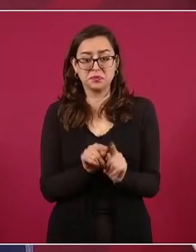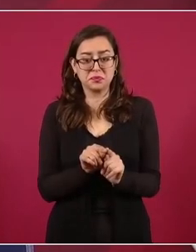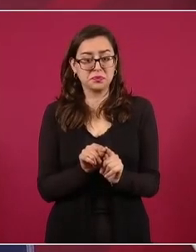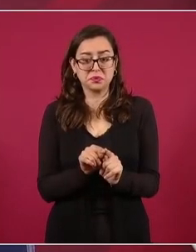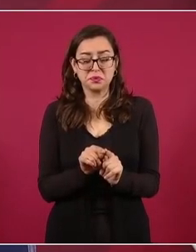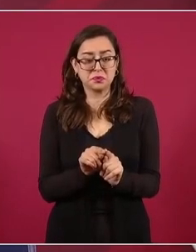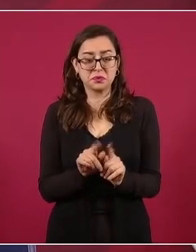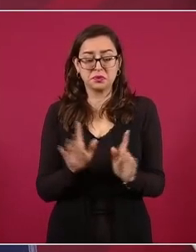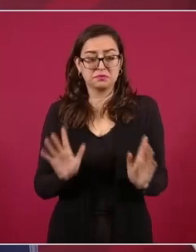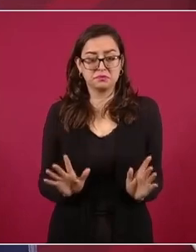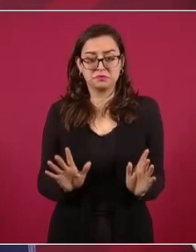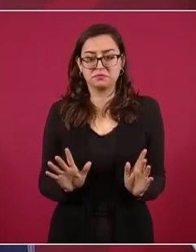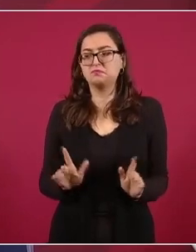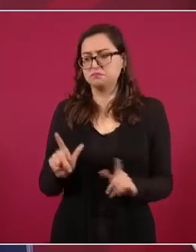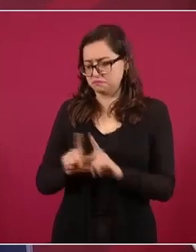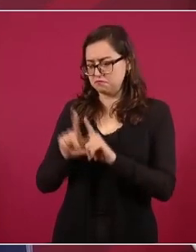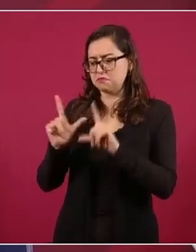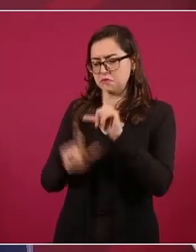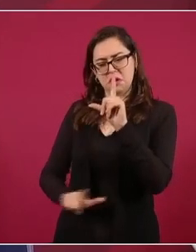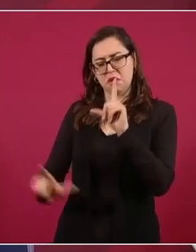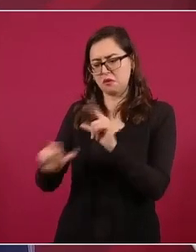De nuestra soberanía,